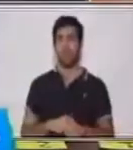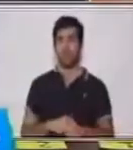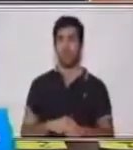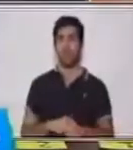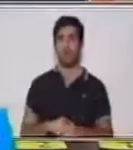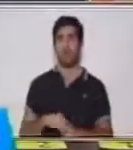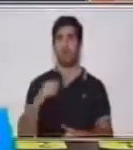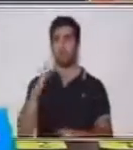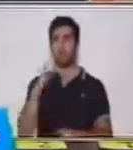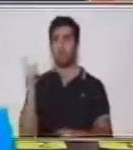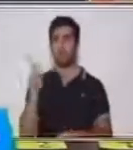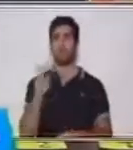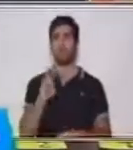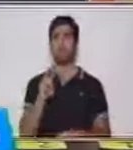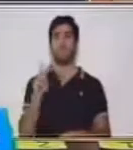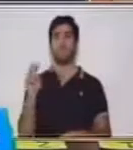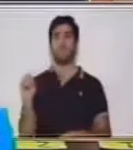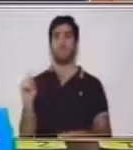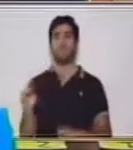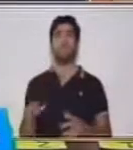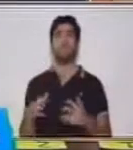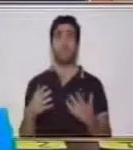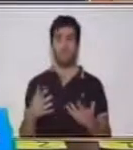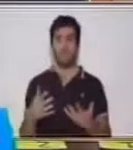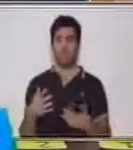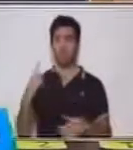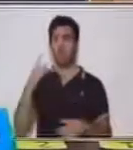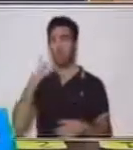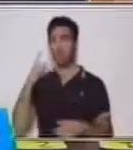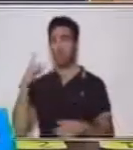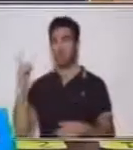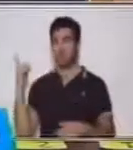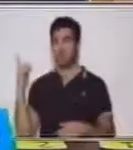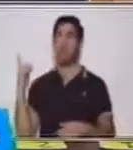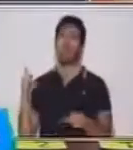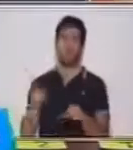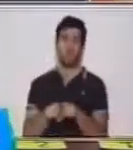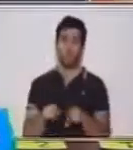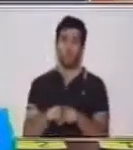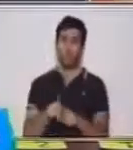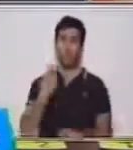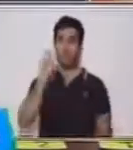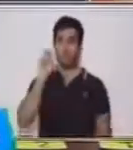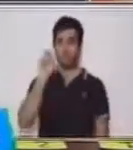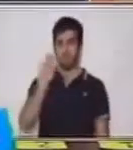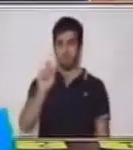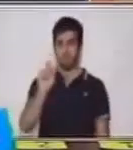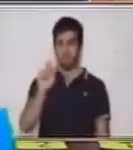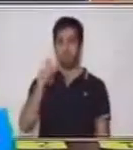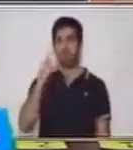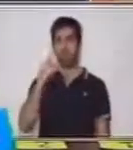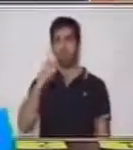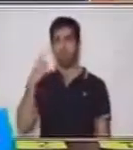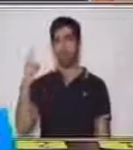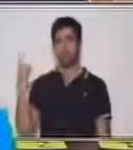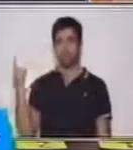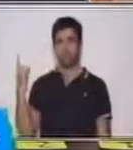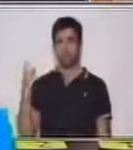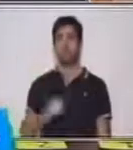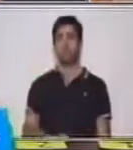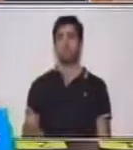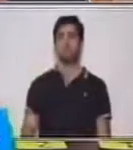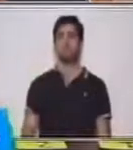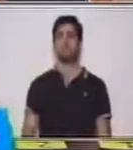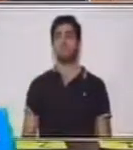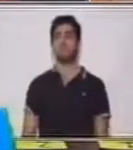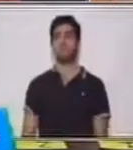número veinte utilizamos este símbolo que es la concha o semilla. Vamos a colocarla y vamos a colocar el punto